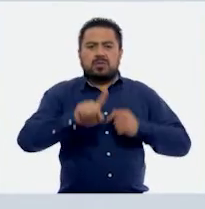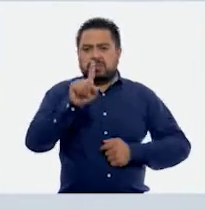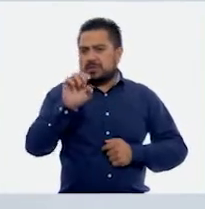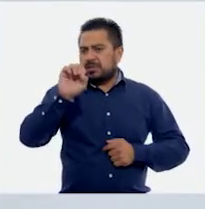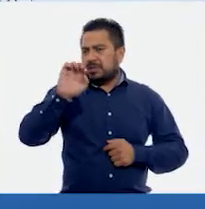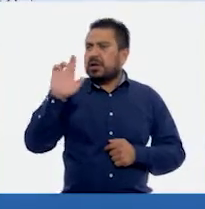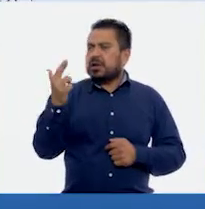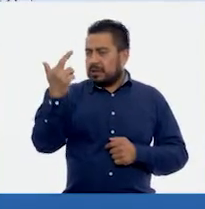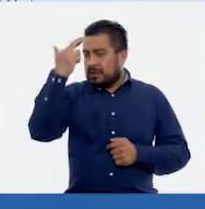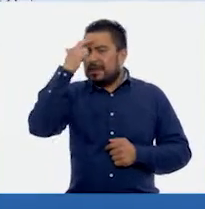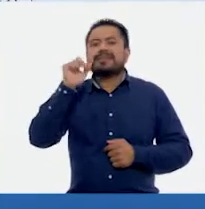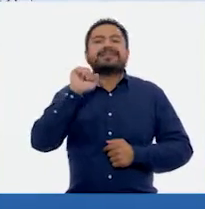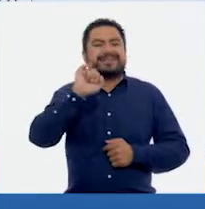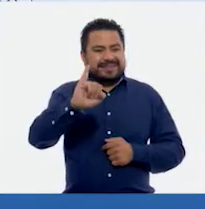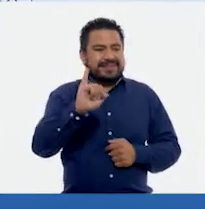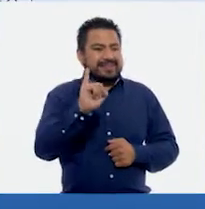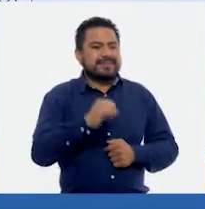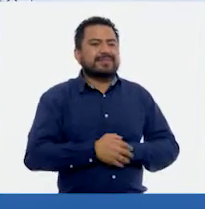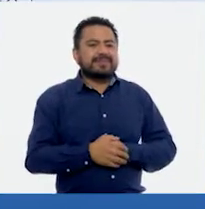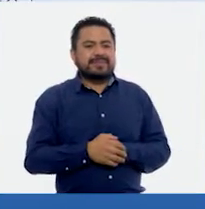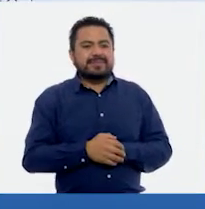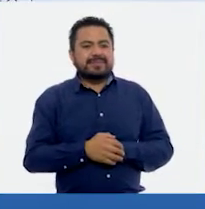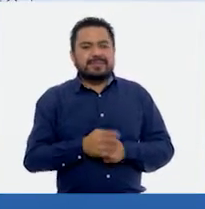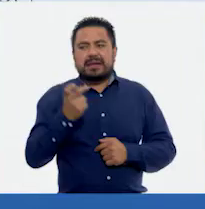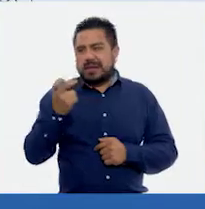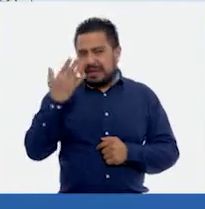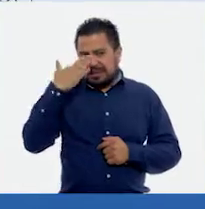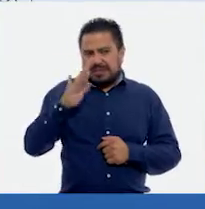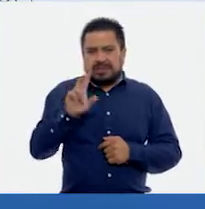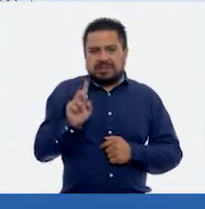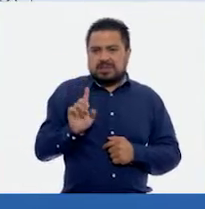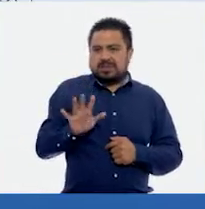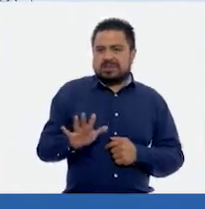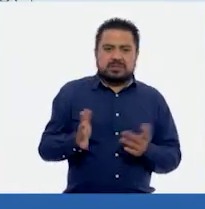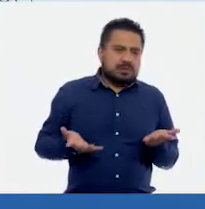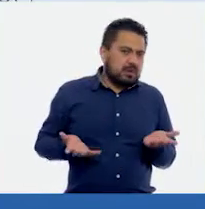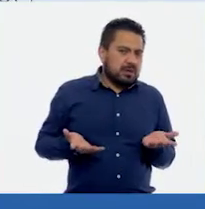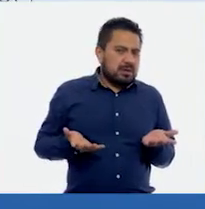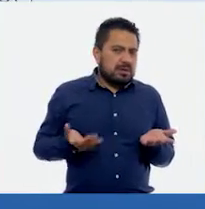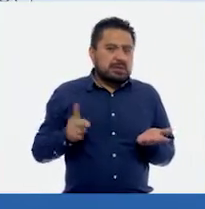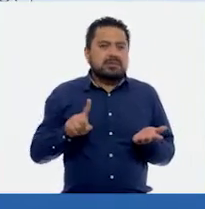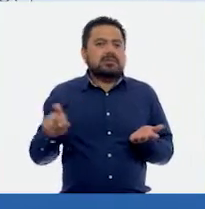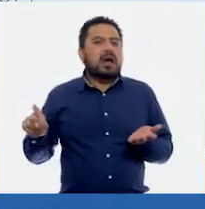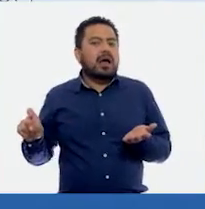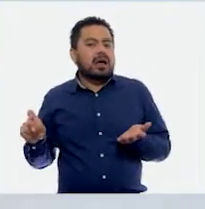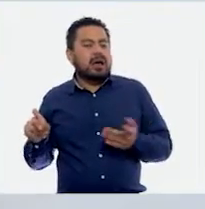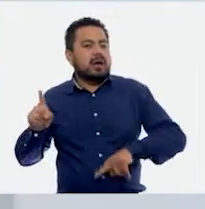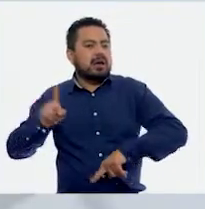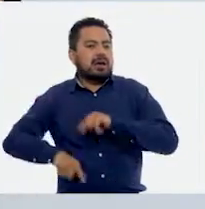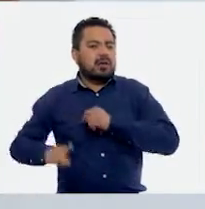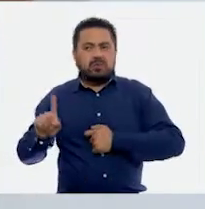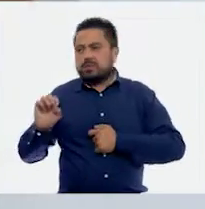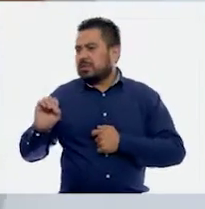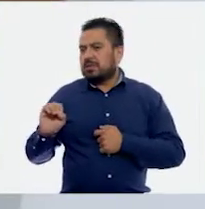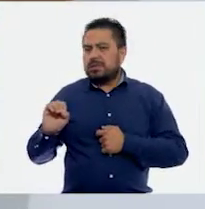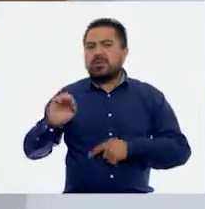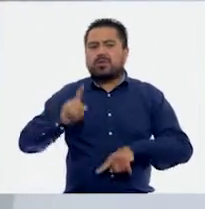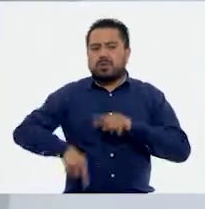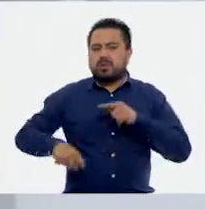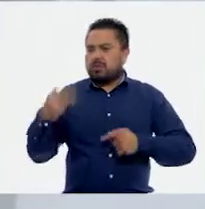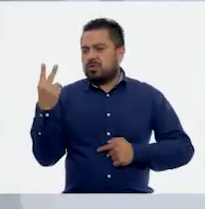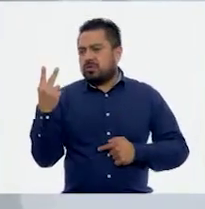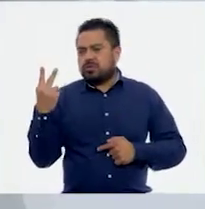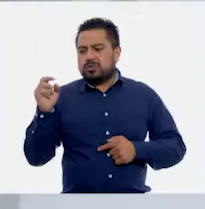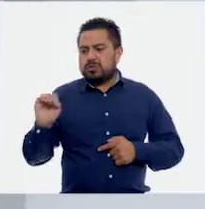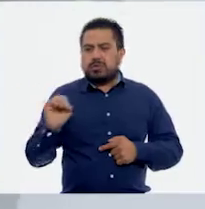¿recuerdan? Sí. Entonces, aquí ya sabemos que es 35. Si es 100, no quitábamos un 0, sino quitábamos dos. Dos